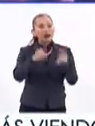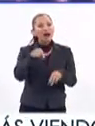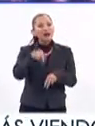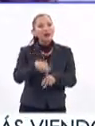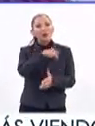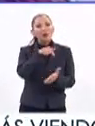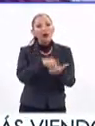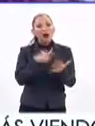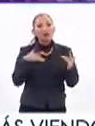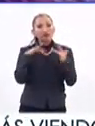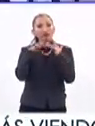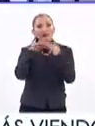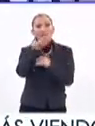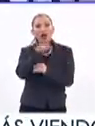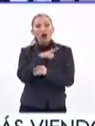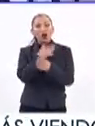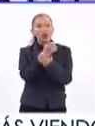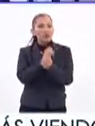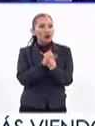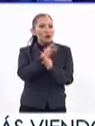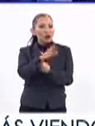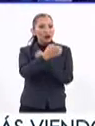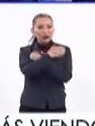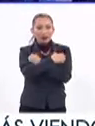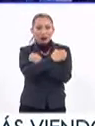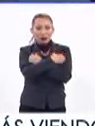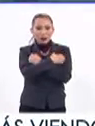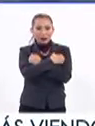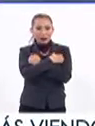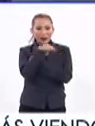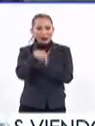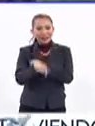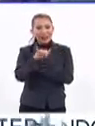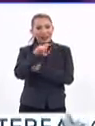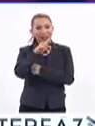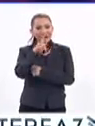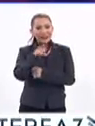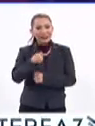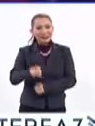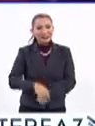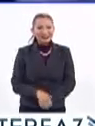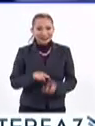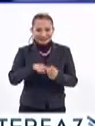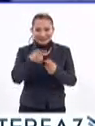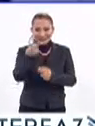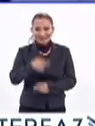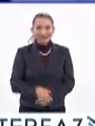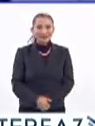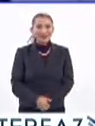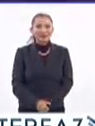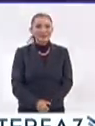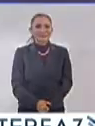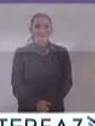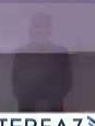más en el programa que te conecta con lo mejor de la información en educación. Esto es Interfaz. ¡Comenzamos!